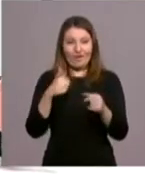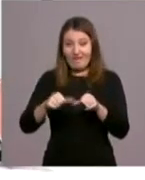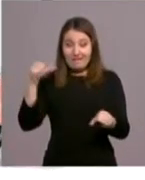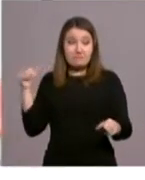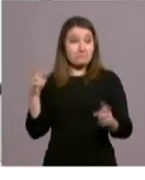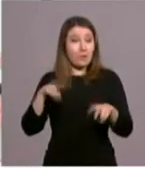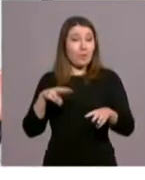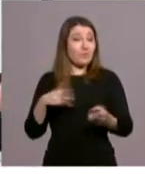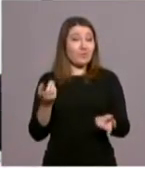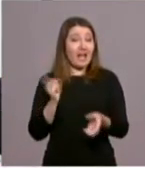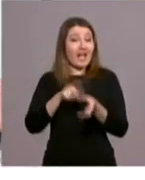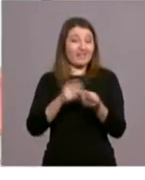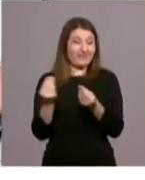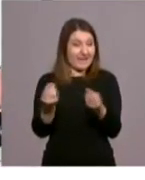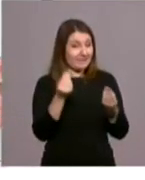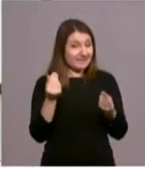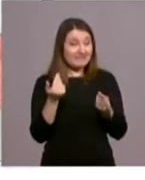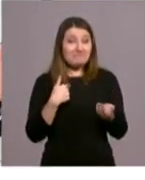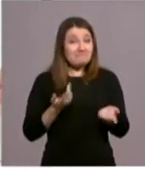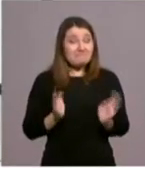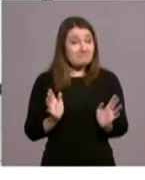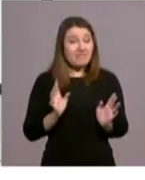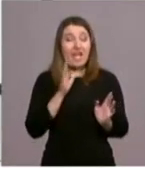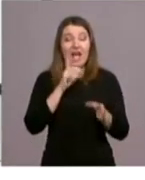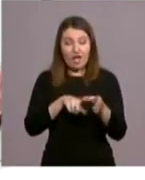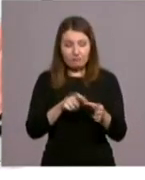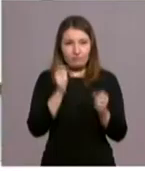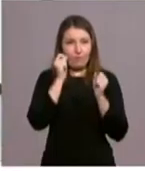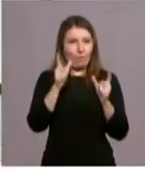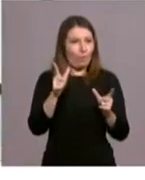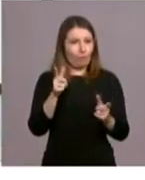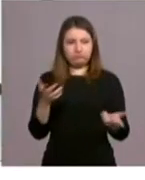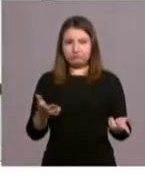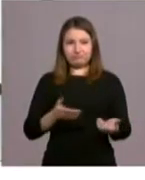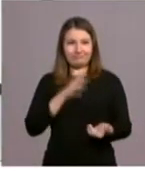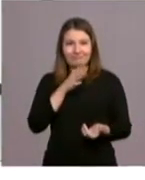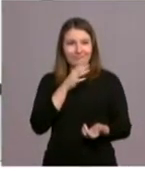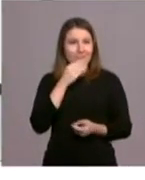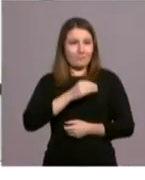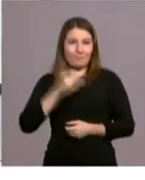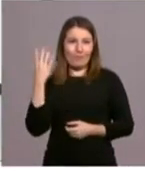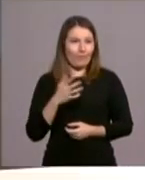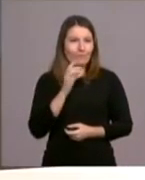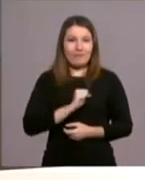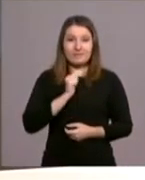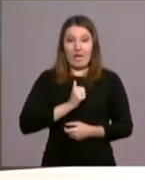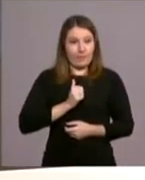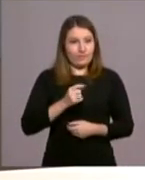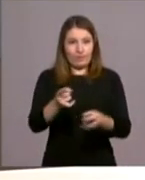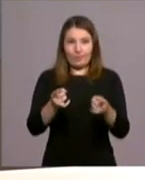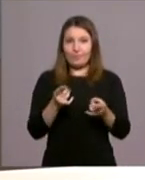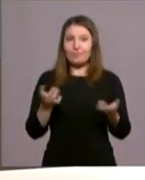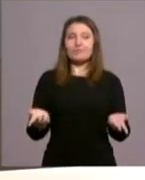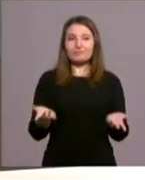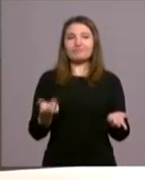integrado en este ambiente. En cambio, pues he descubierto que es un filón maravilloso en la iglesia que hay que aprovechar y entonces,